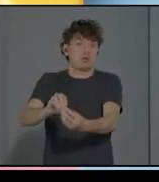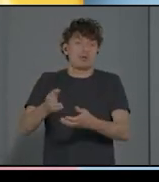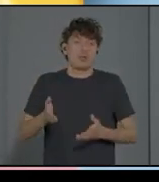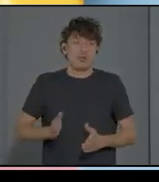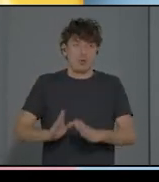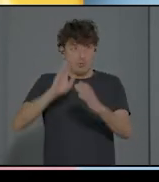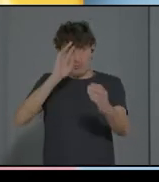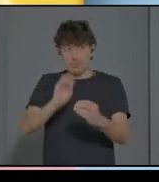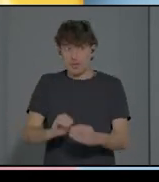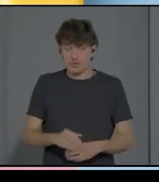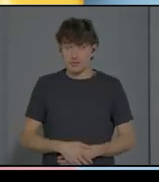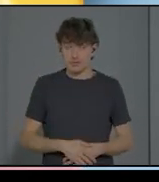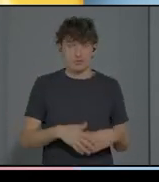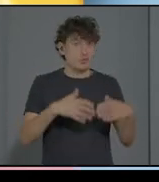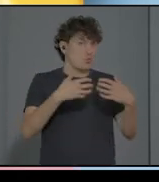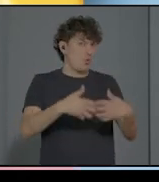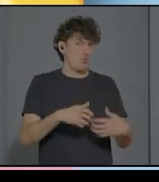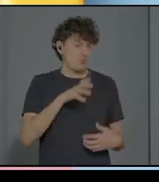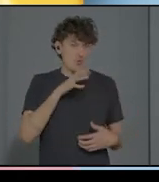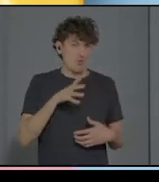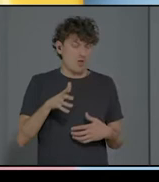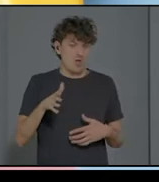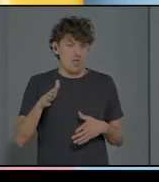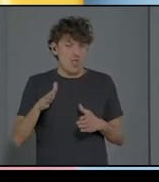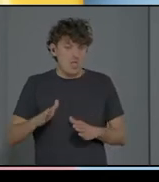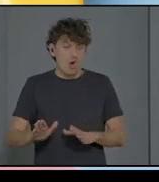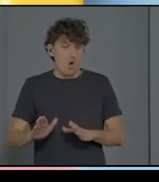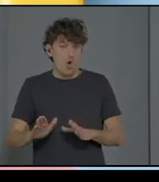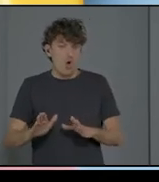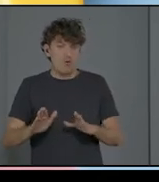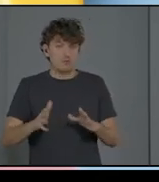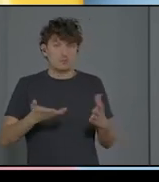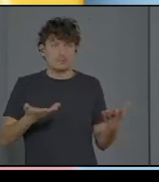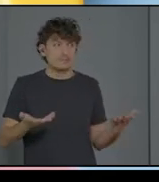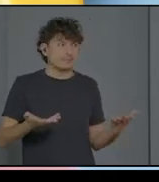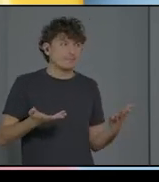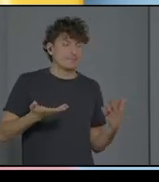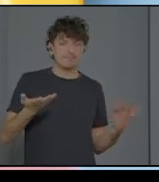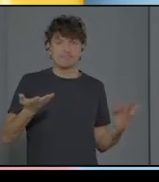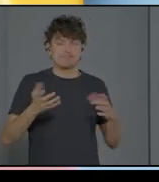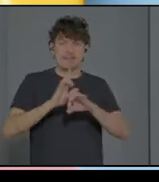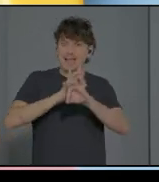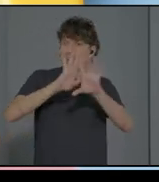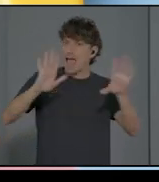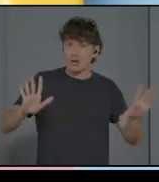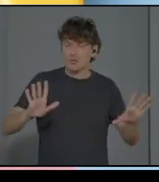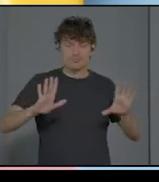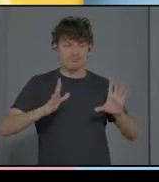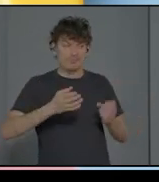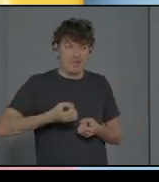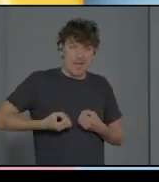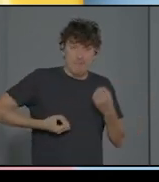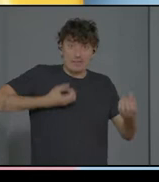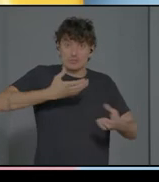del hijo no son claras, es decir, las señales del hijo no son claras, no están claras. Por lo tanto, tenemos que trabajar con los padres,